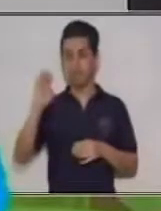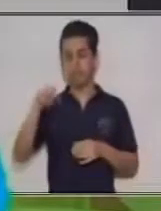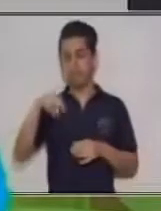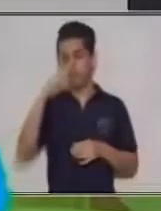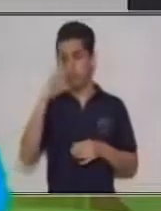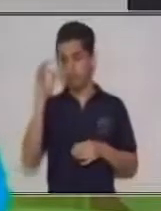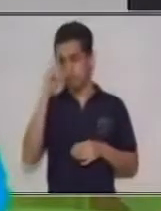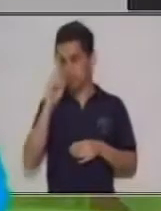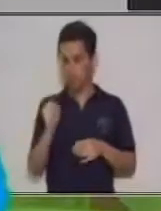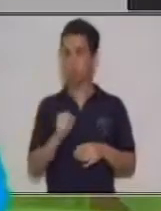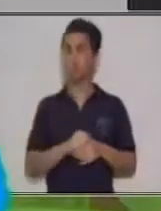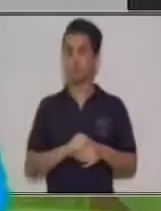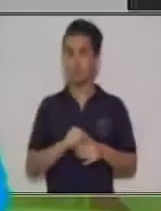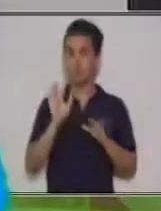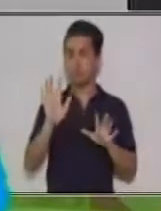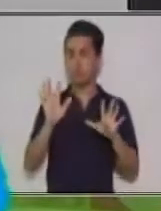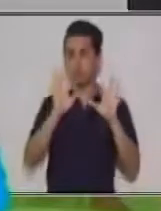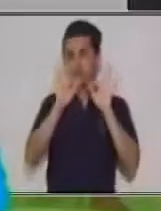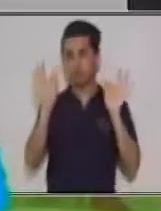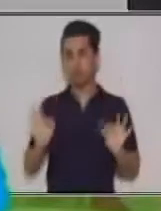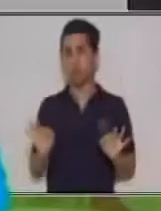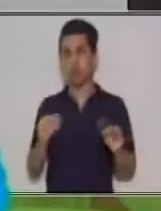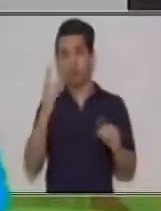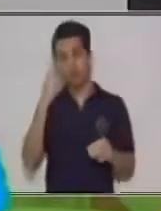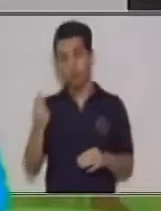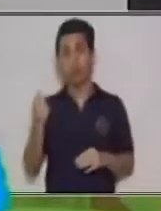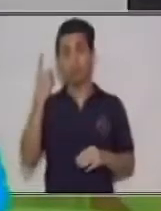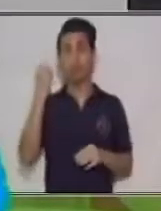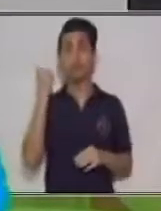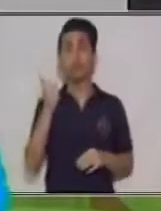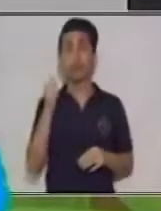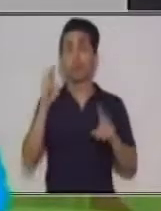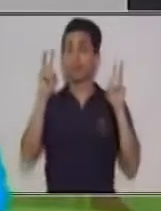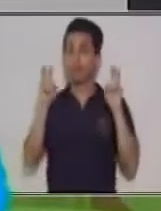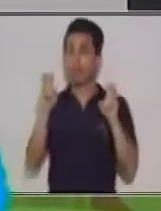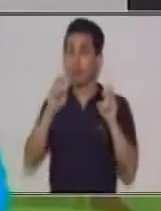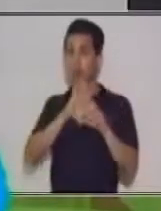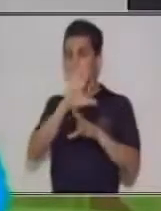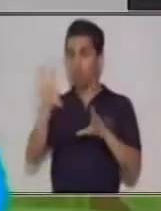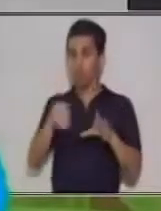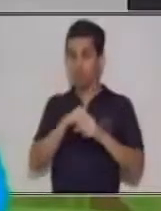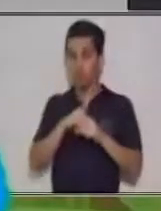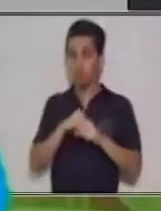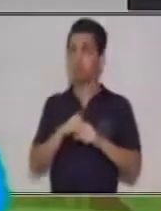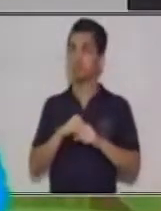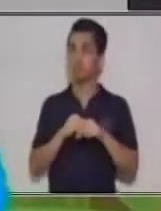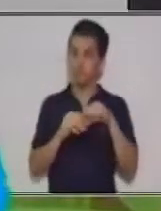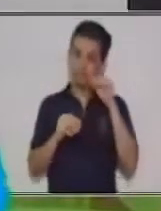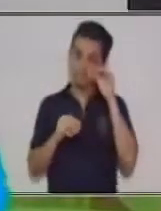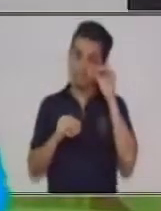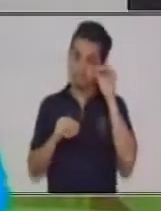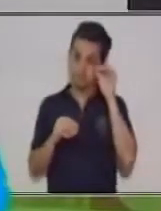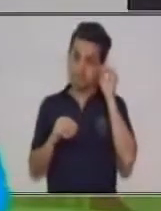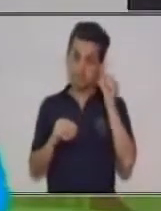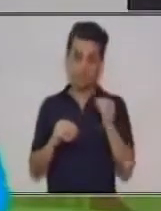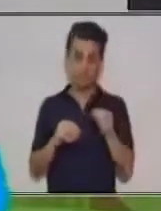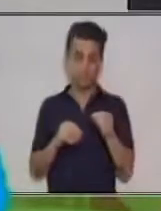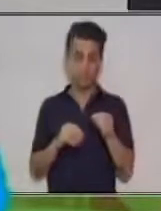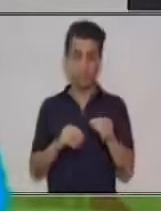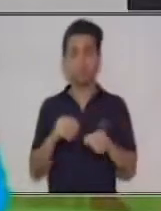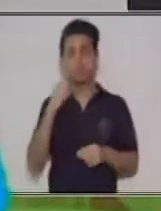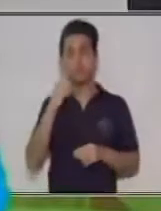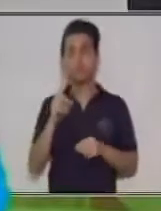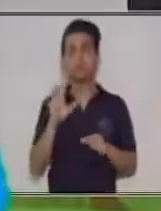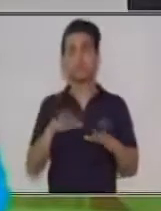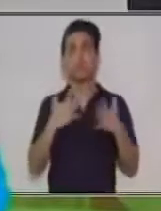De esta forma no se logra la comprensión del tema en sí. Entonces, ¿cuáles van a ser las funciones que